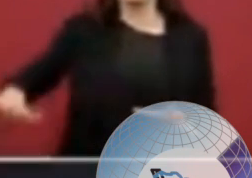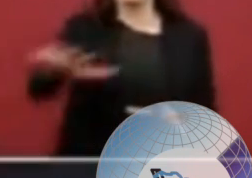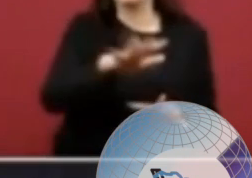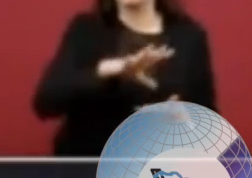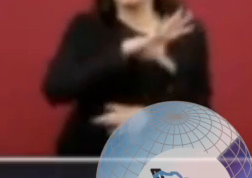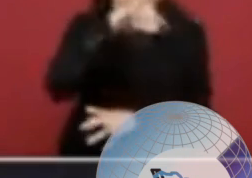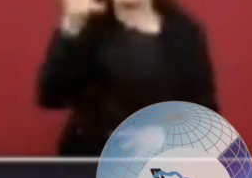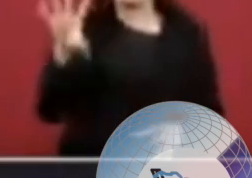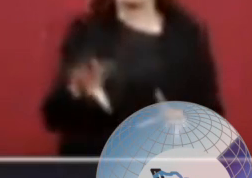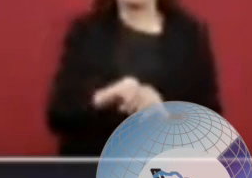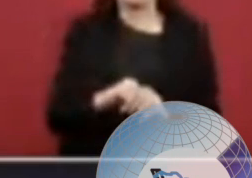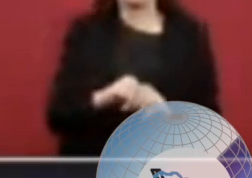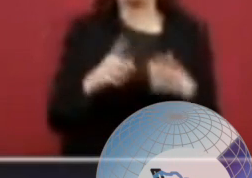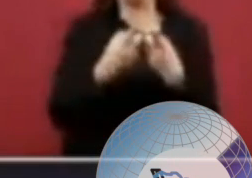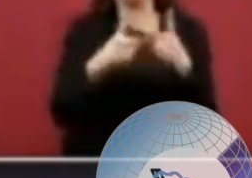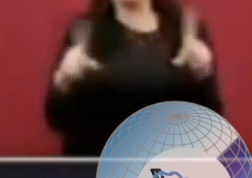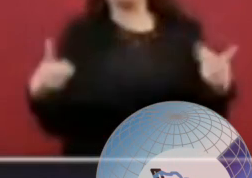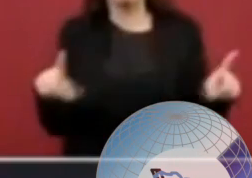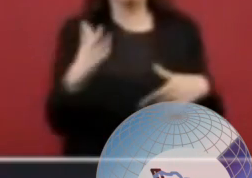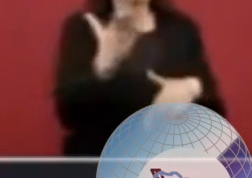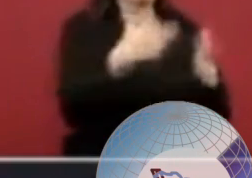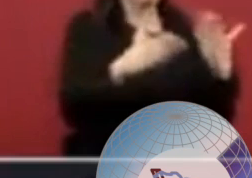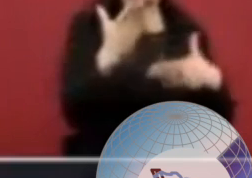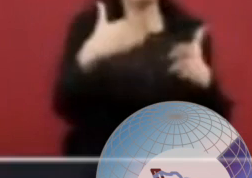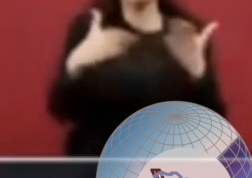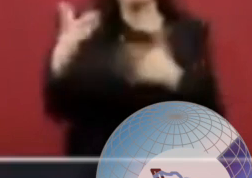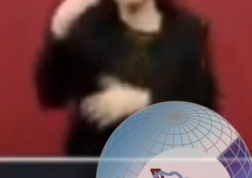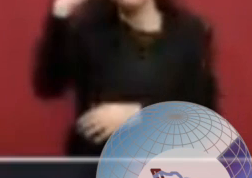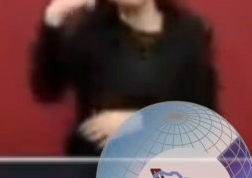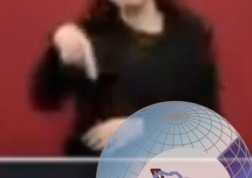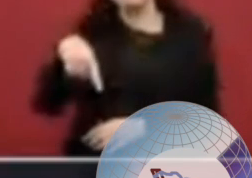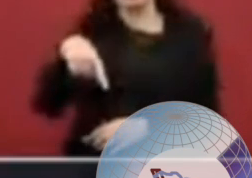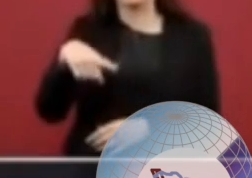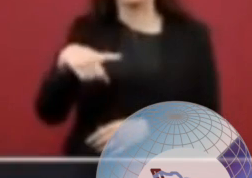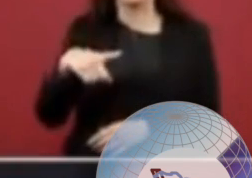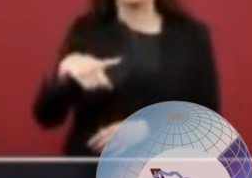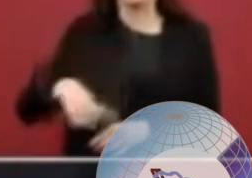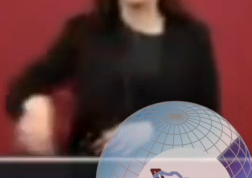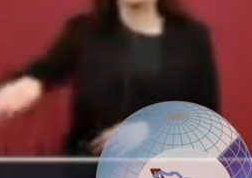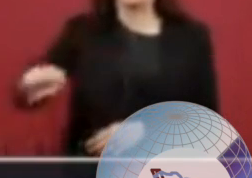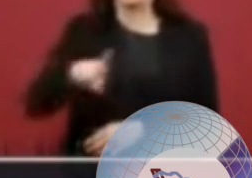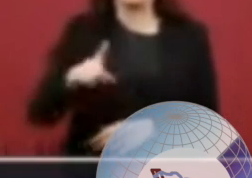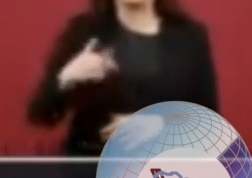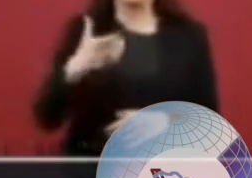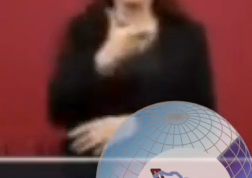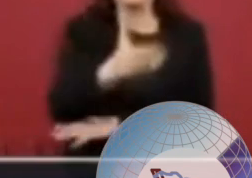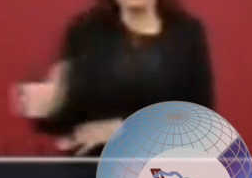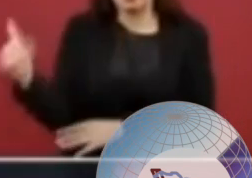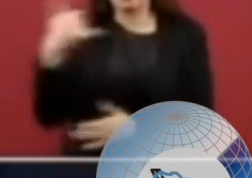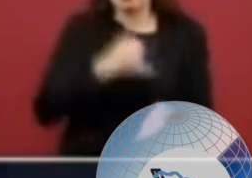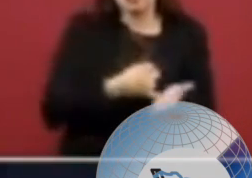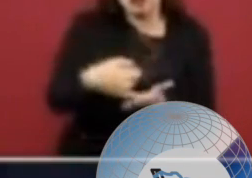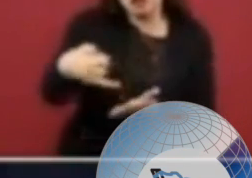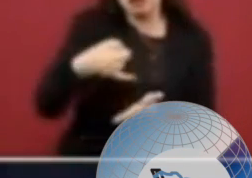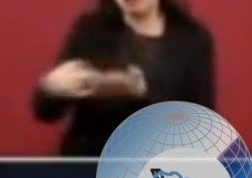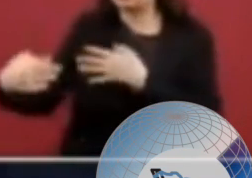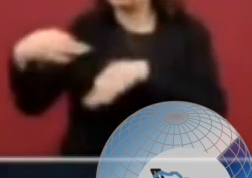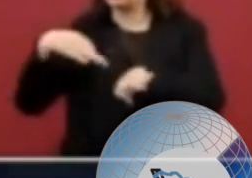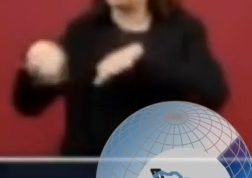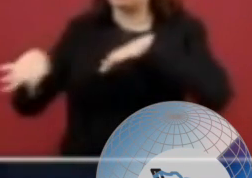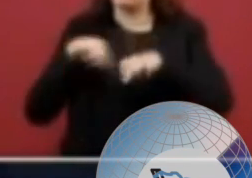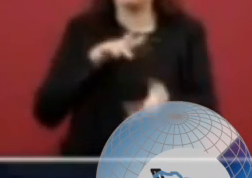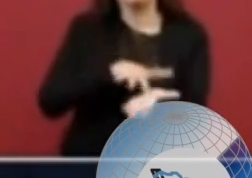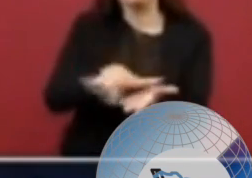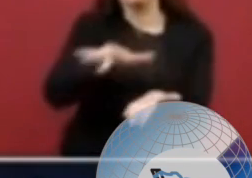de apoyar a los campesinos que no van a